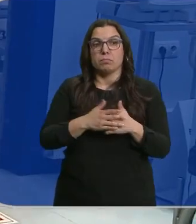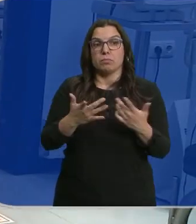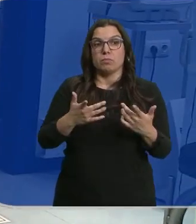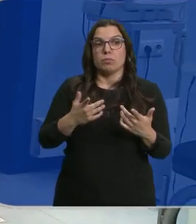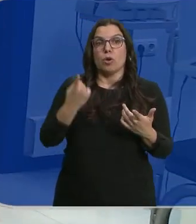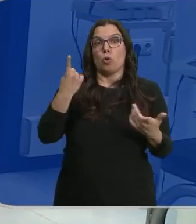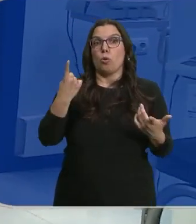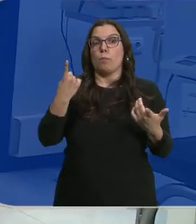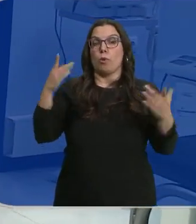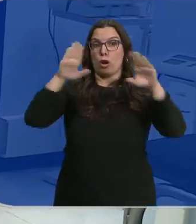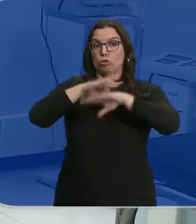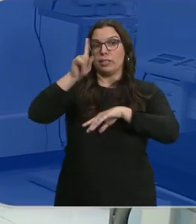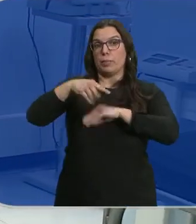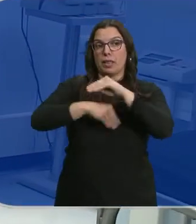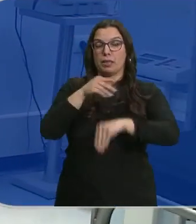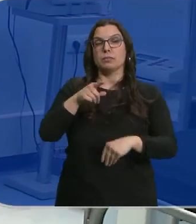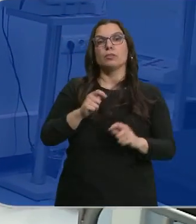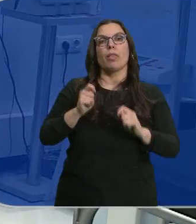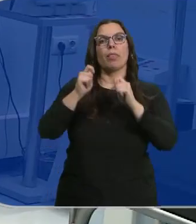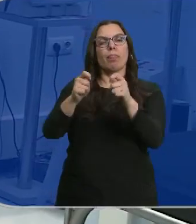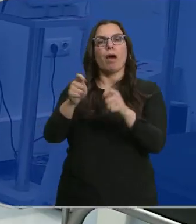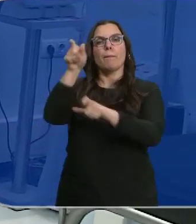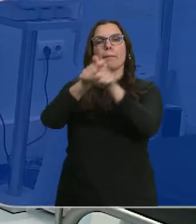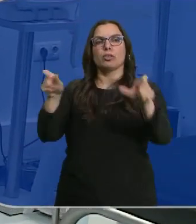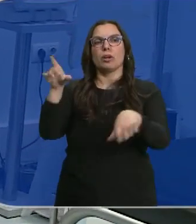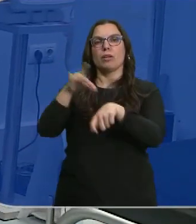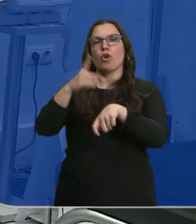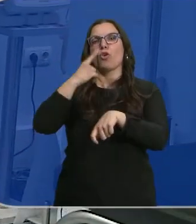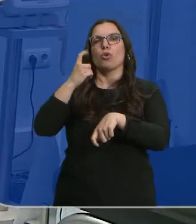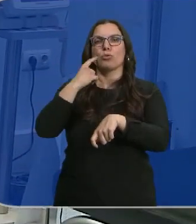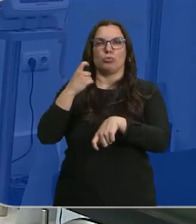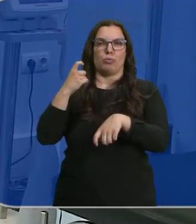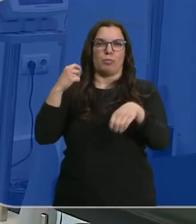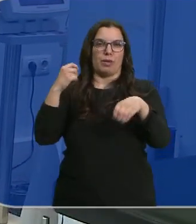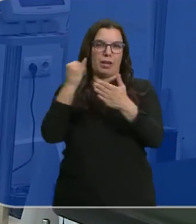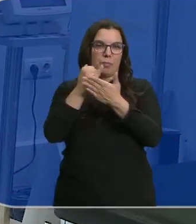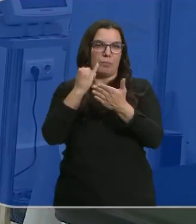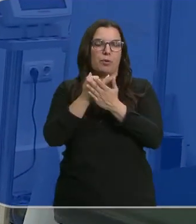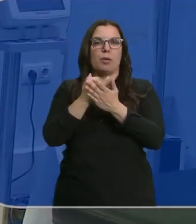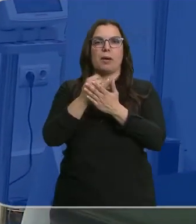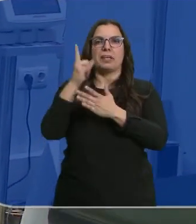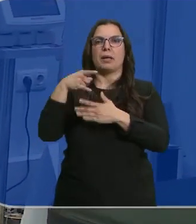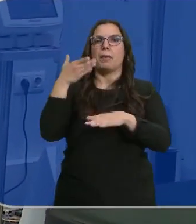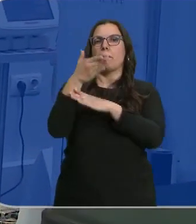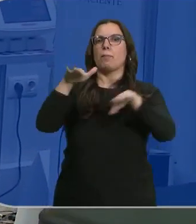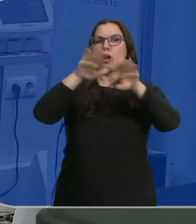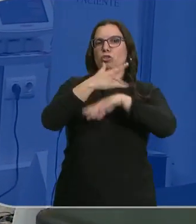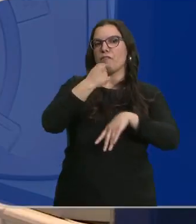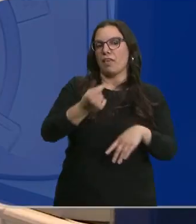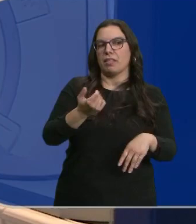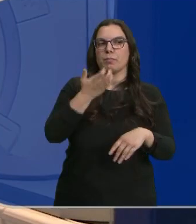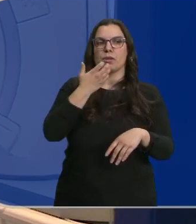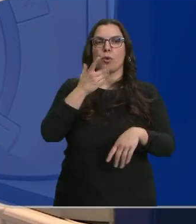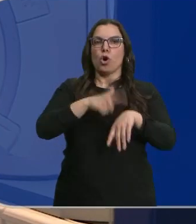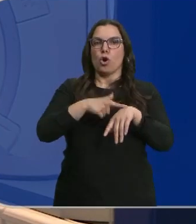un turno por la noche. Esta opción se le da a pacientes ya acostumbrados a estas pruebas y que tengan facilidad de ir por la noche. Por las